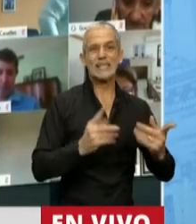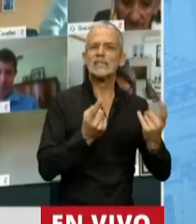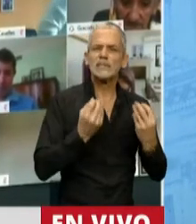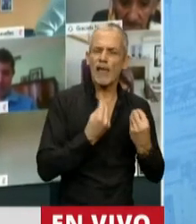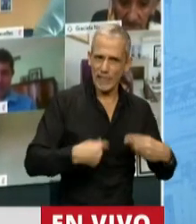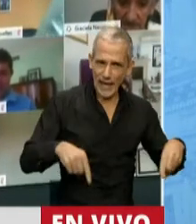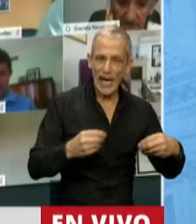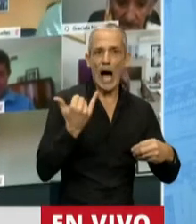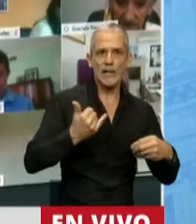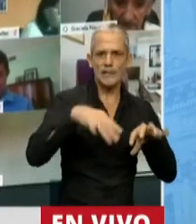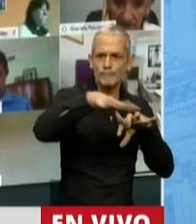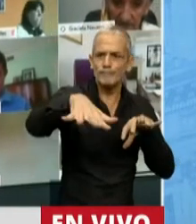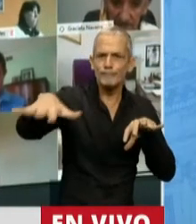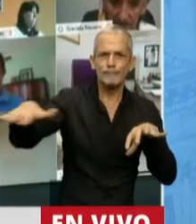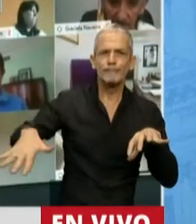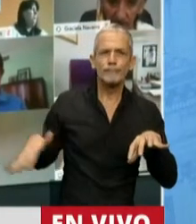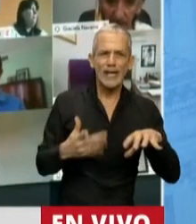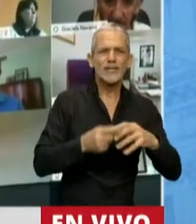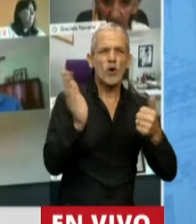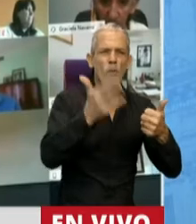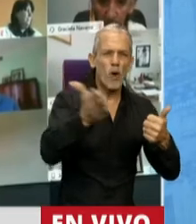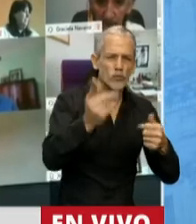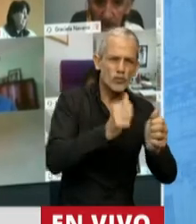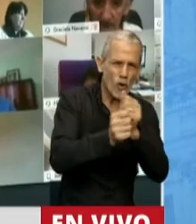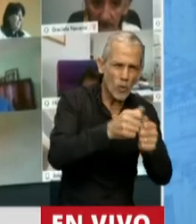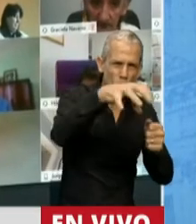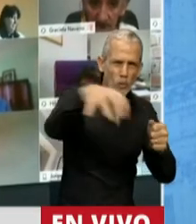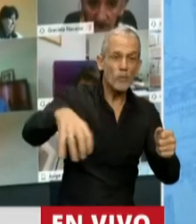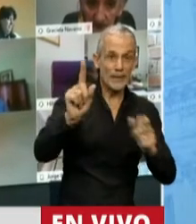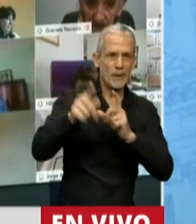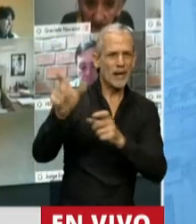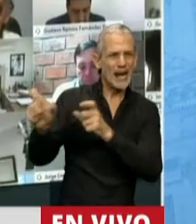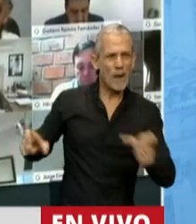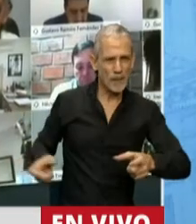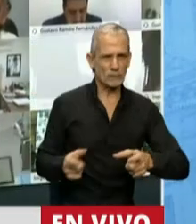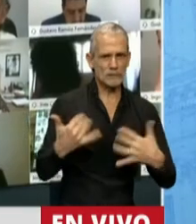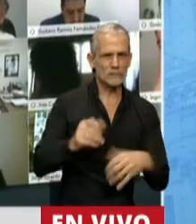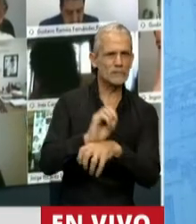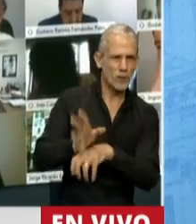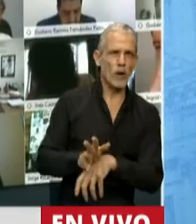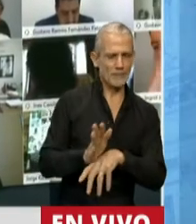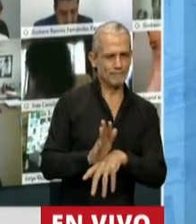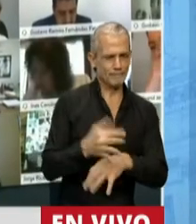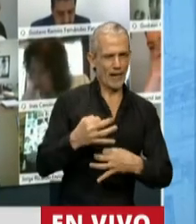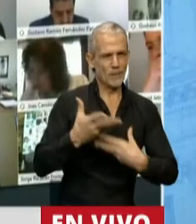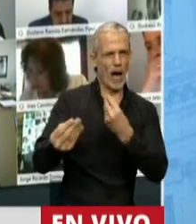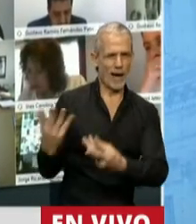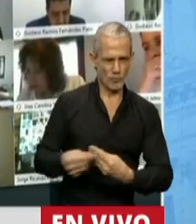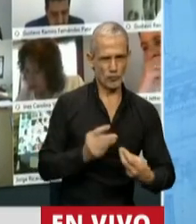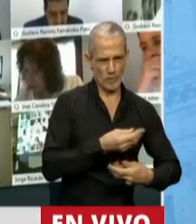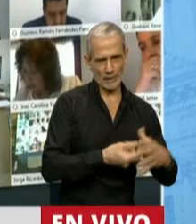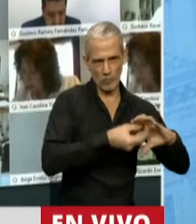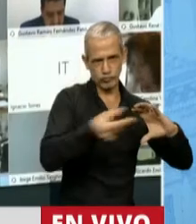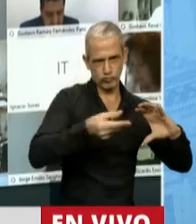acompañar a los distintos actores productivos y a la ciudadanía en general ante esta pandemia. Indudablemente